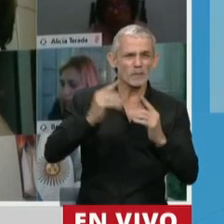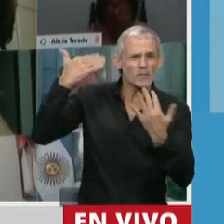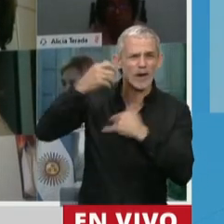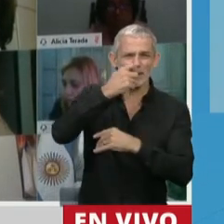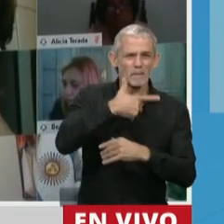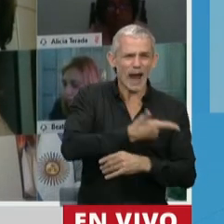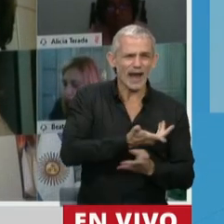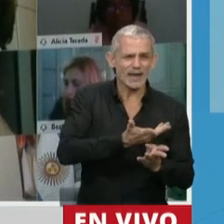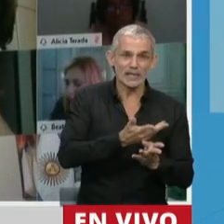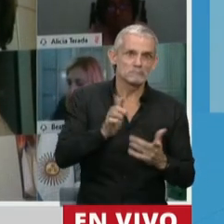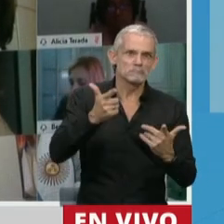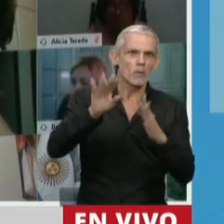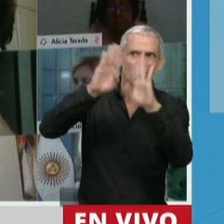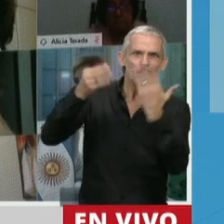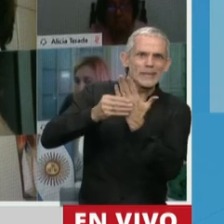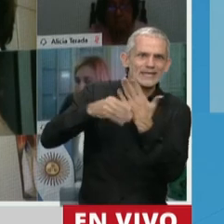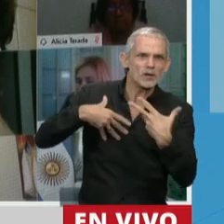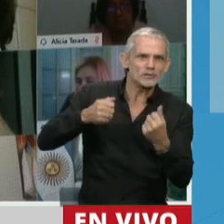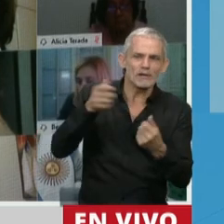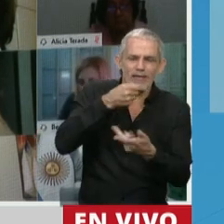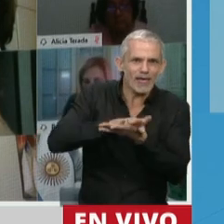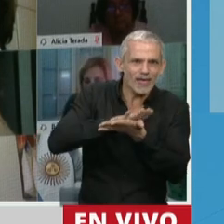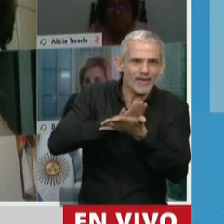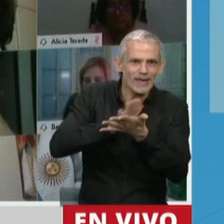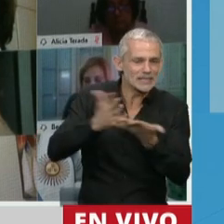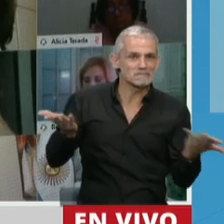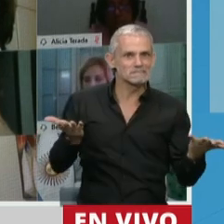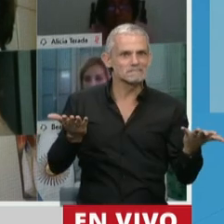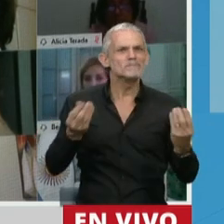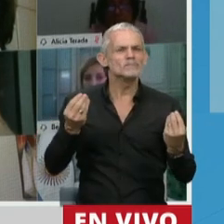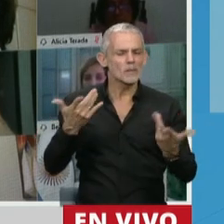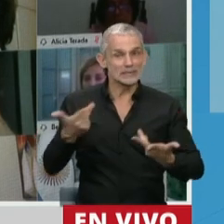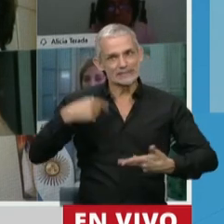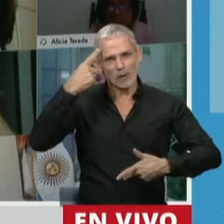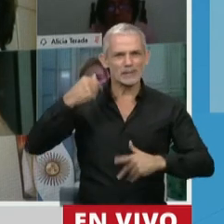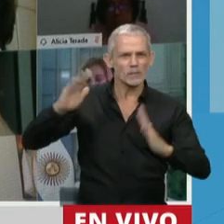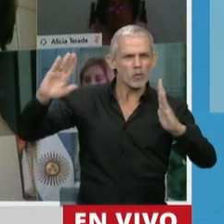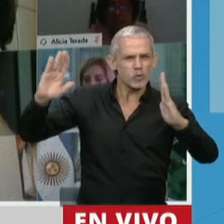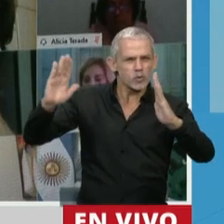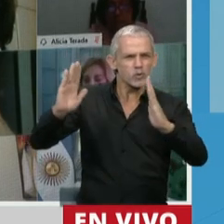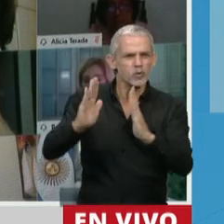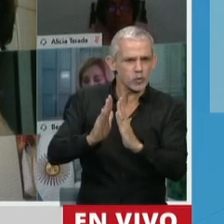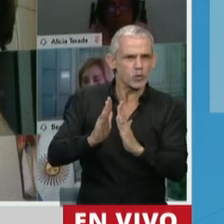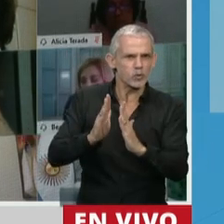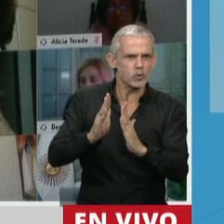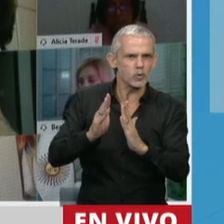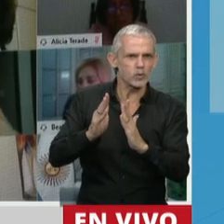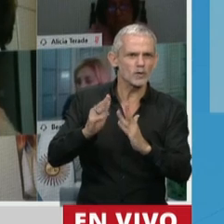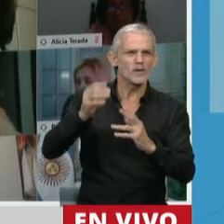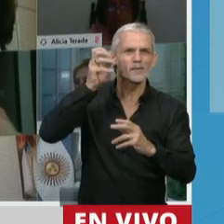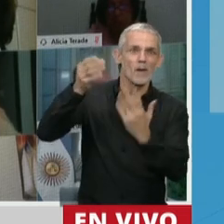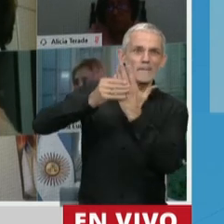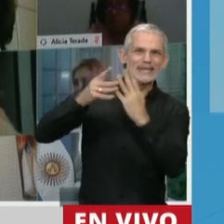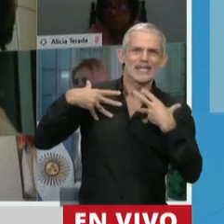Macri, donde no teníamos Ministerio de Salud. Y se hablaba de que achicar esa estructura era importante porque